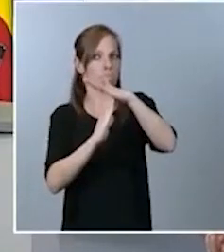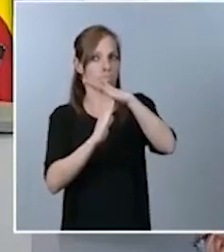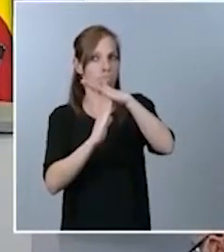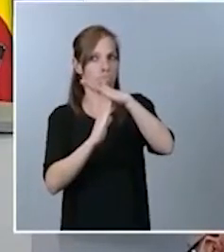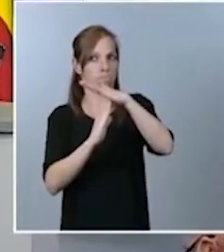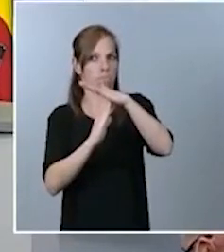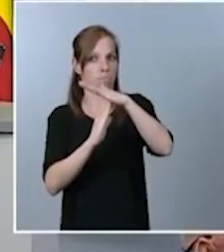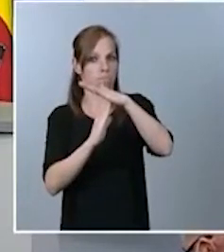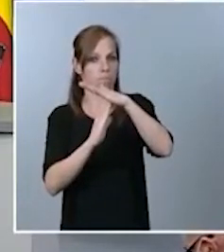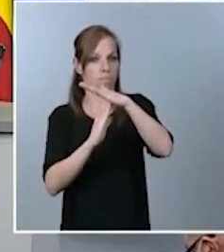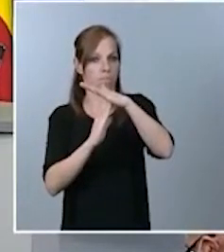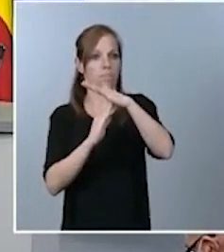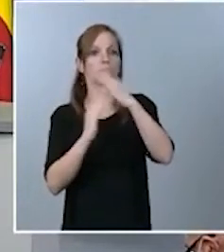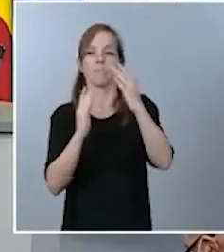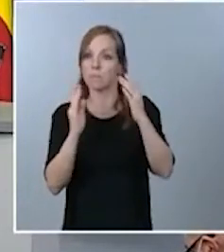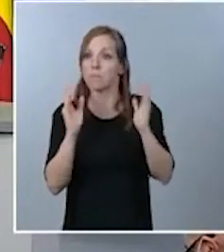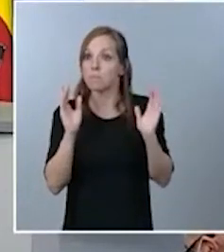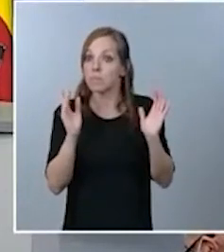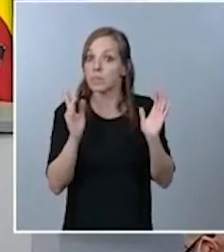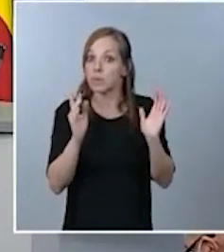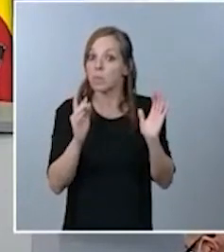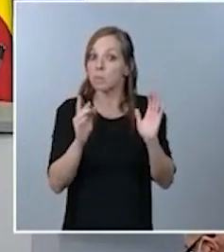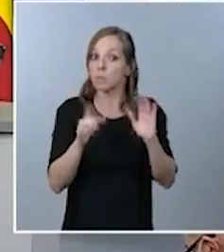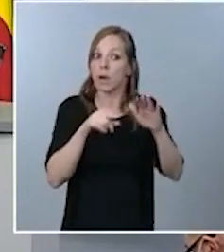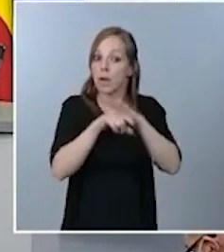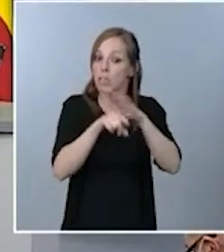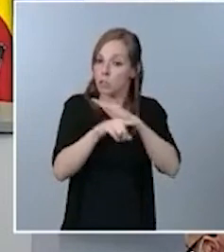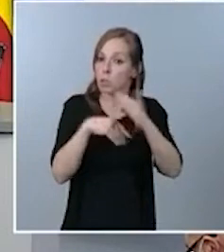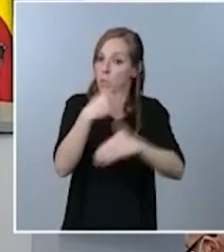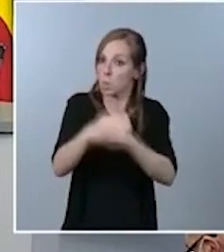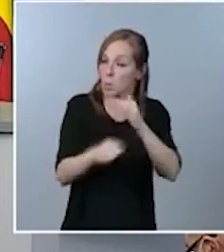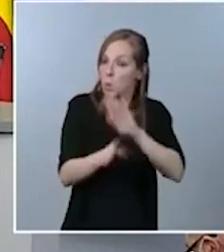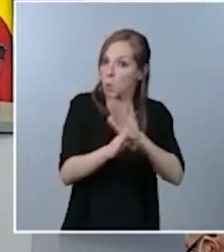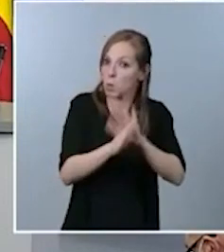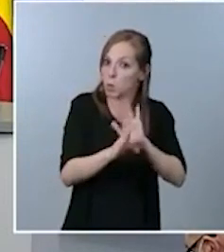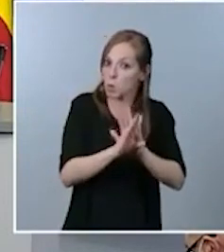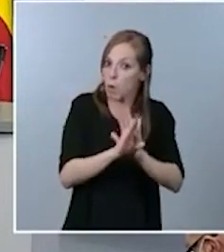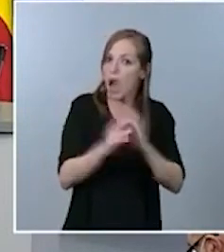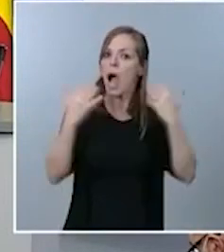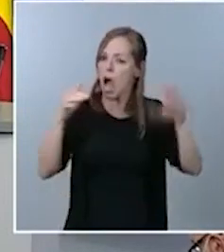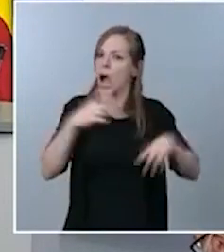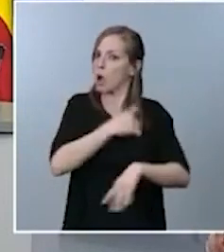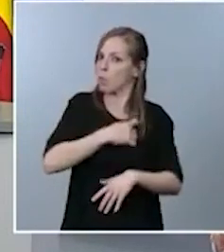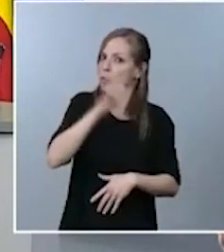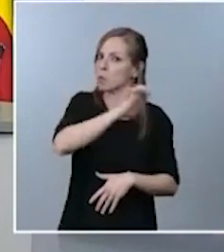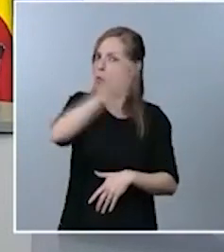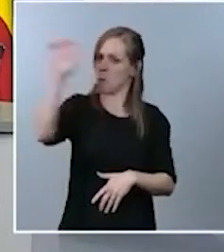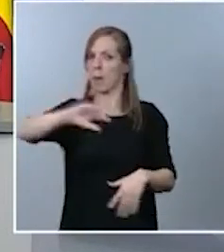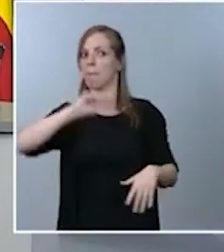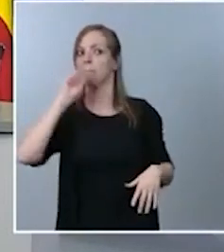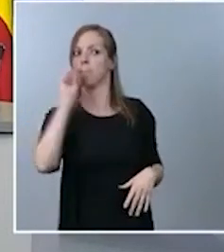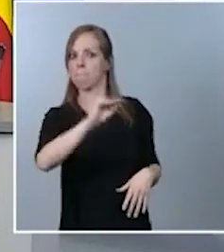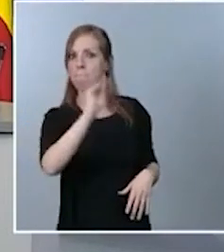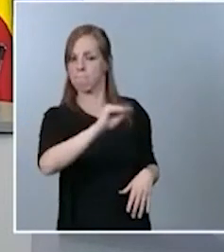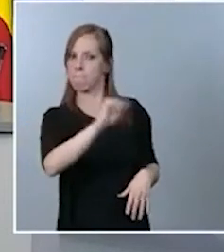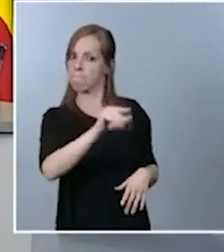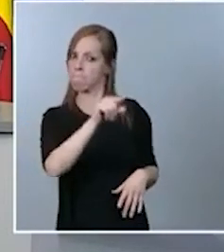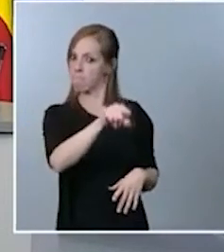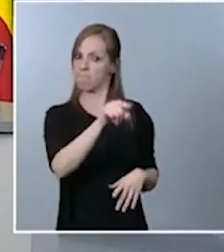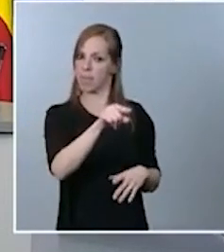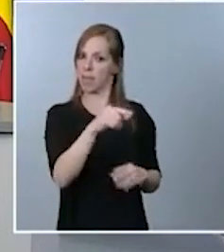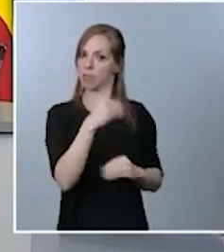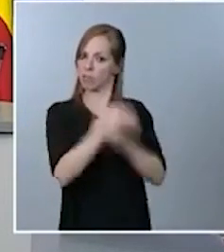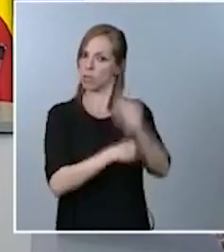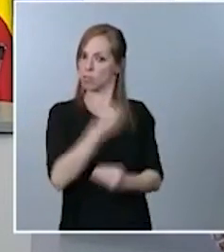pero ahí sigue la tramitación parlamentaria a pesar de que la Comisión Europea les ha advertido de que esa es la vía contraria de la que debería seguir